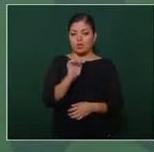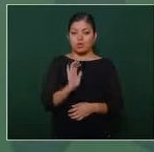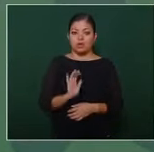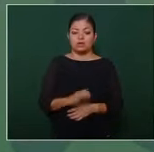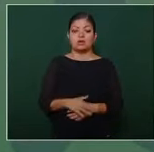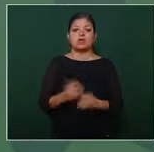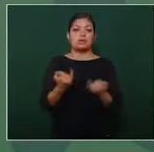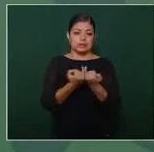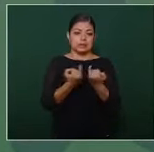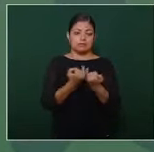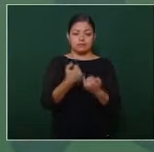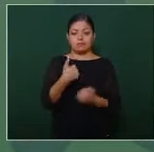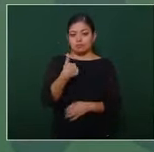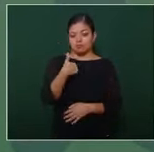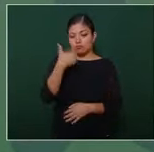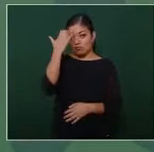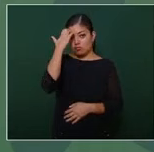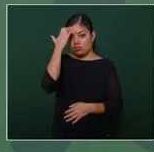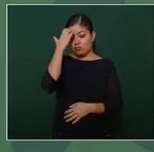conozco